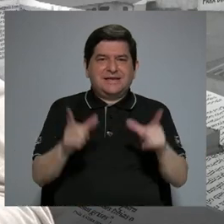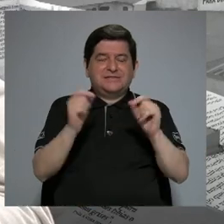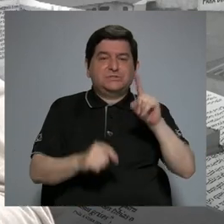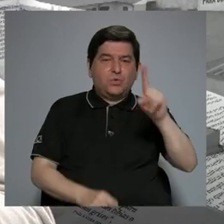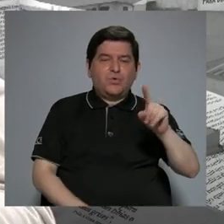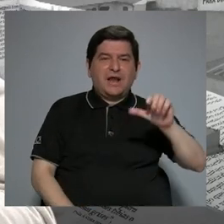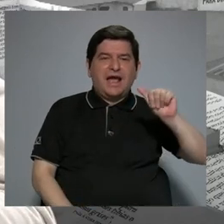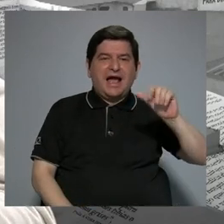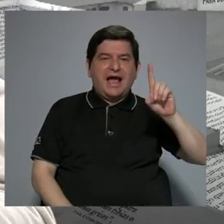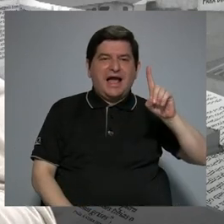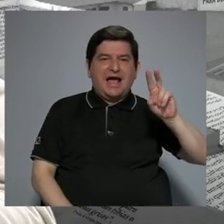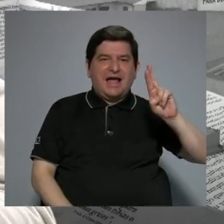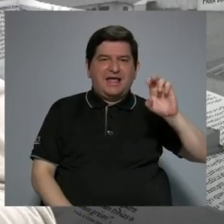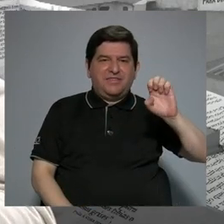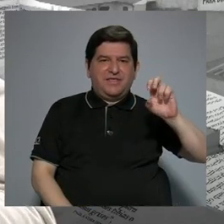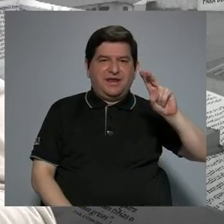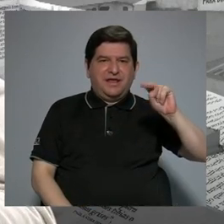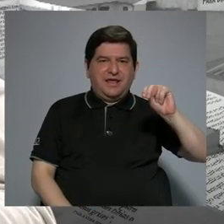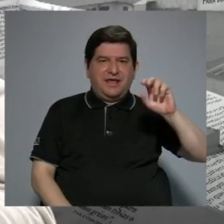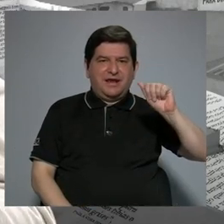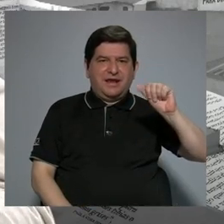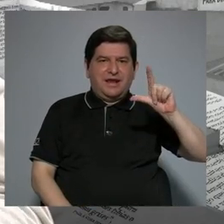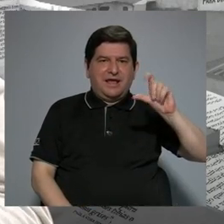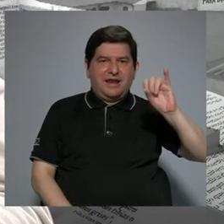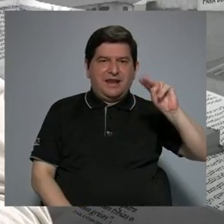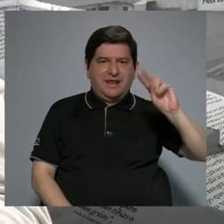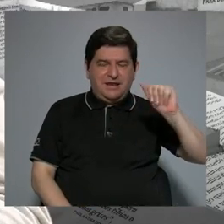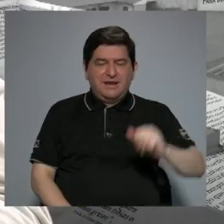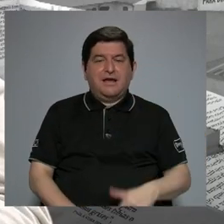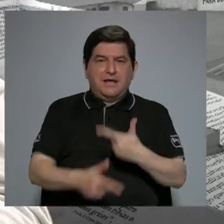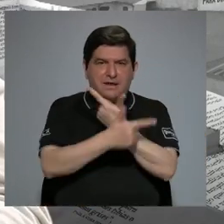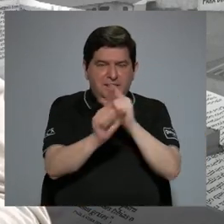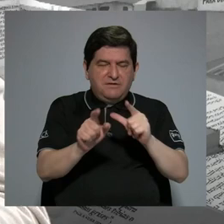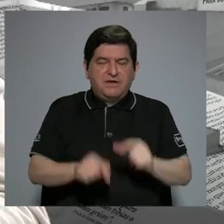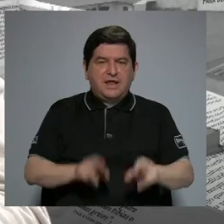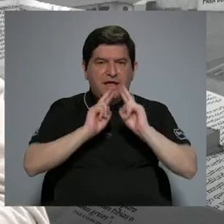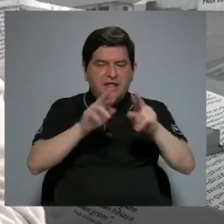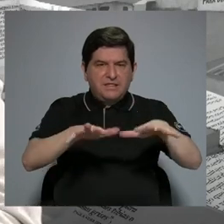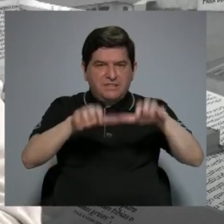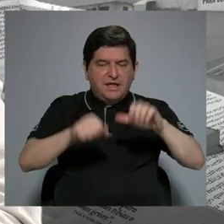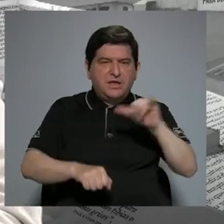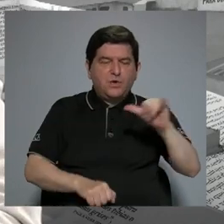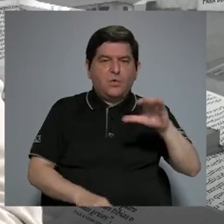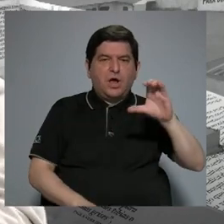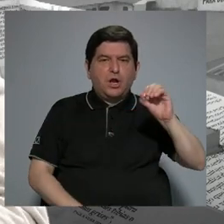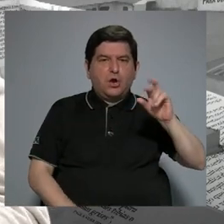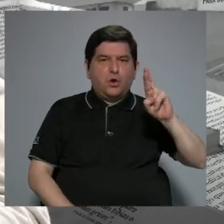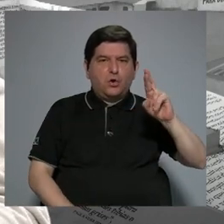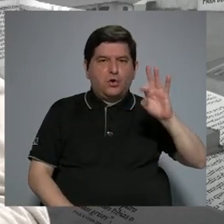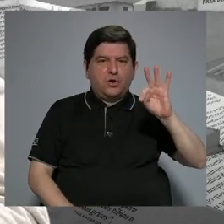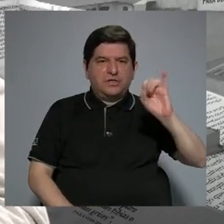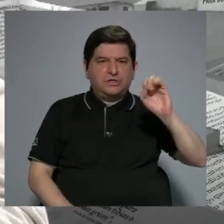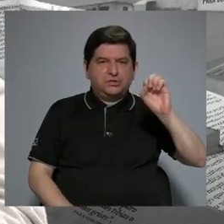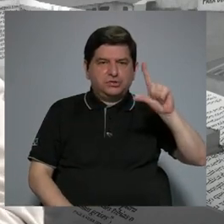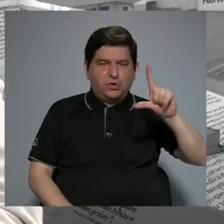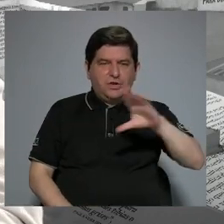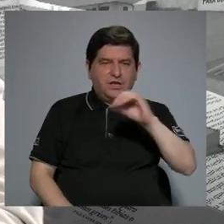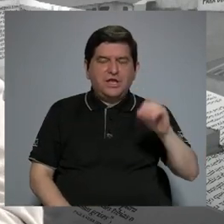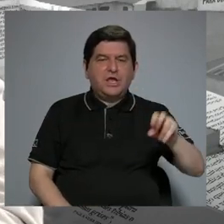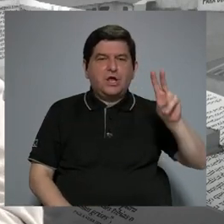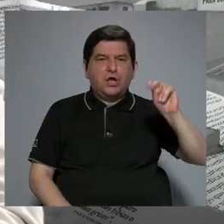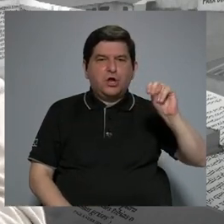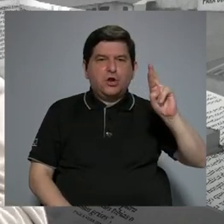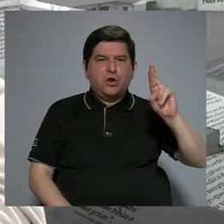adrenalina, que es una hormona que se libera en respuesta al estrés, al igual que el cortisol y al igual que la